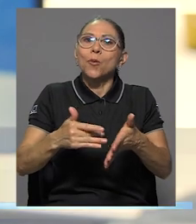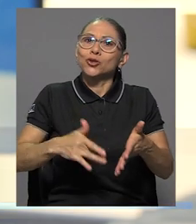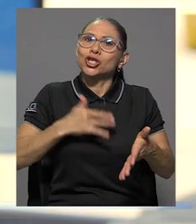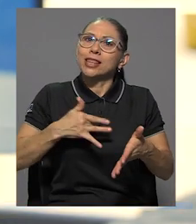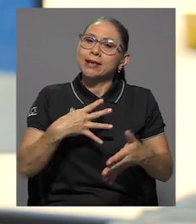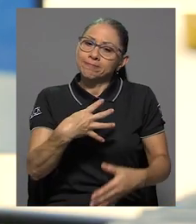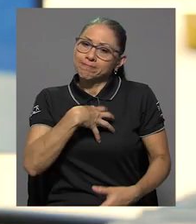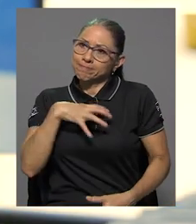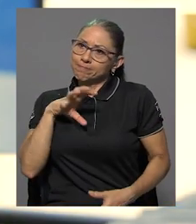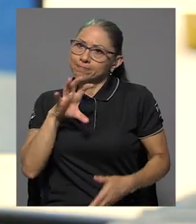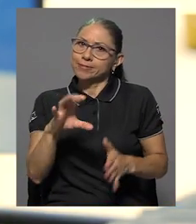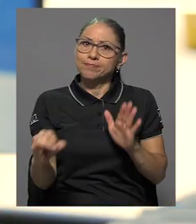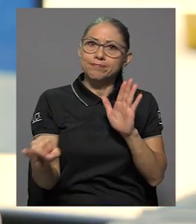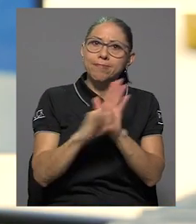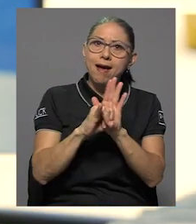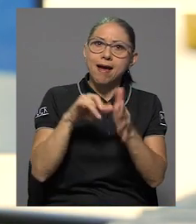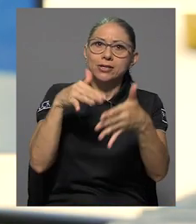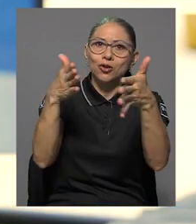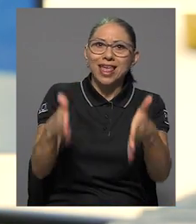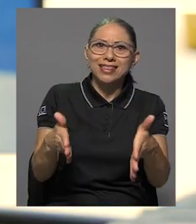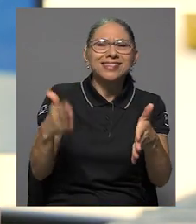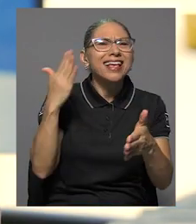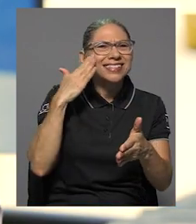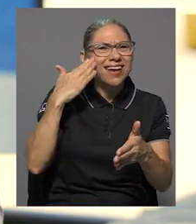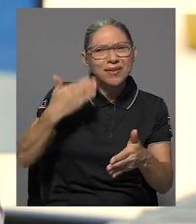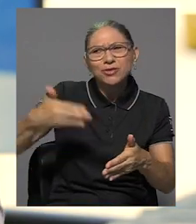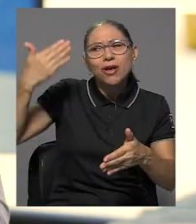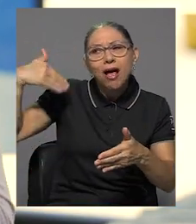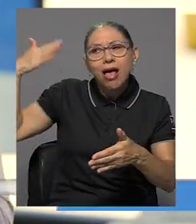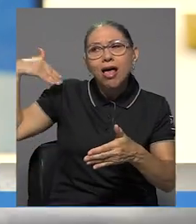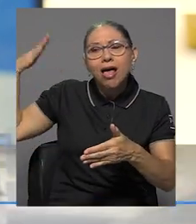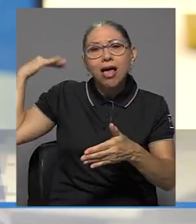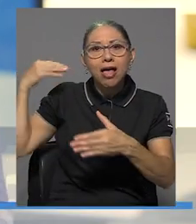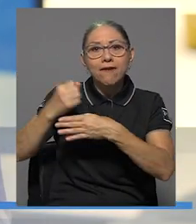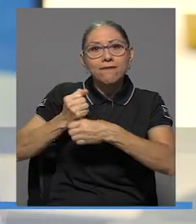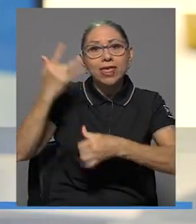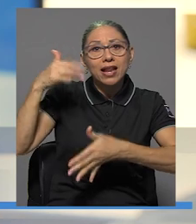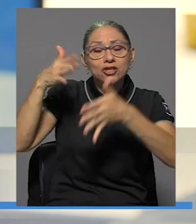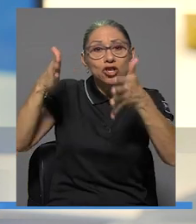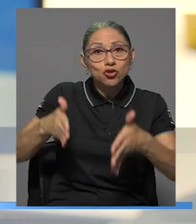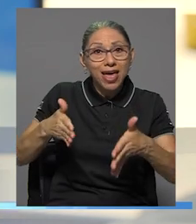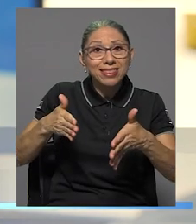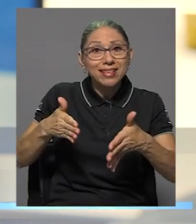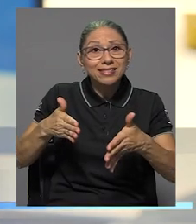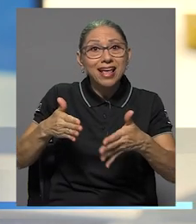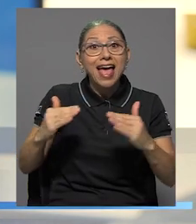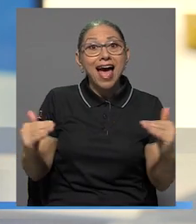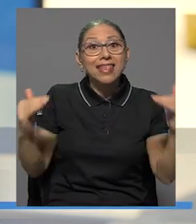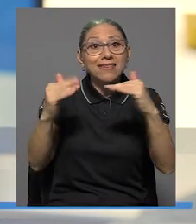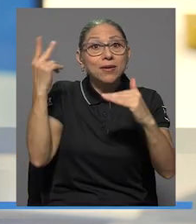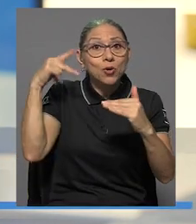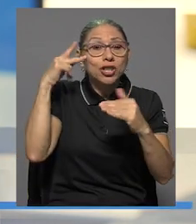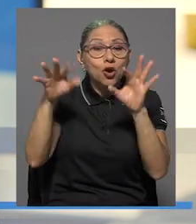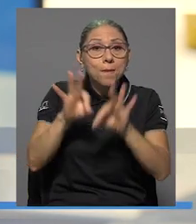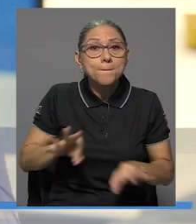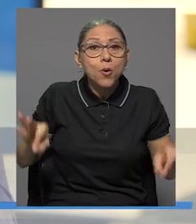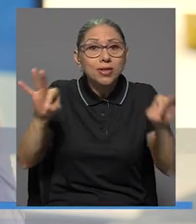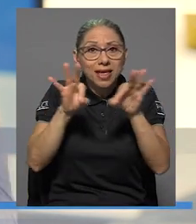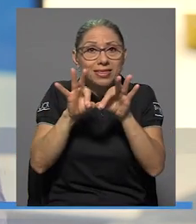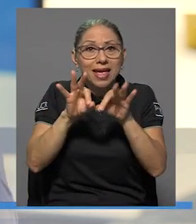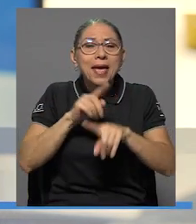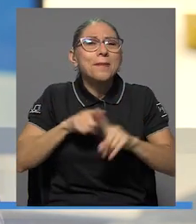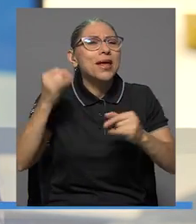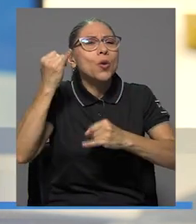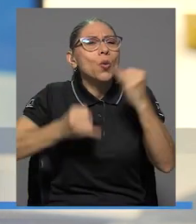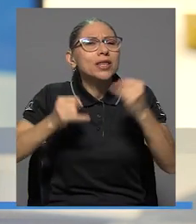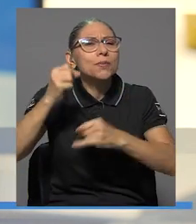estudiantado, porque sabemos que históricamente la Federación de Estudiantes ha sido un actor político sumamente importante, pero en los